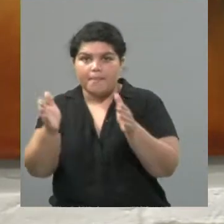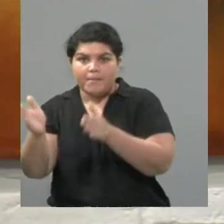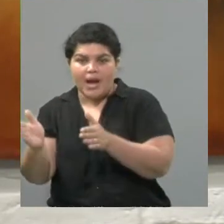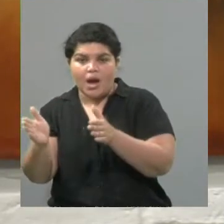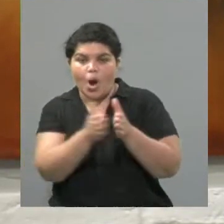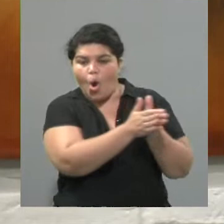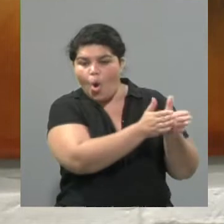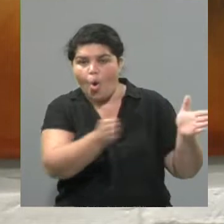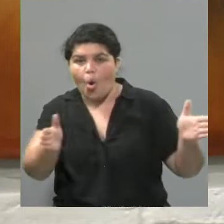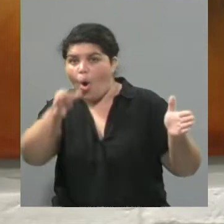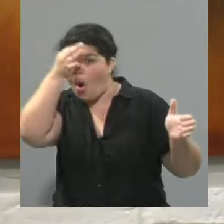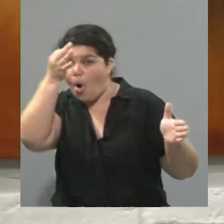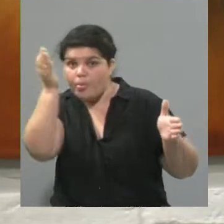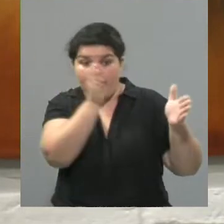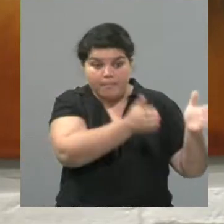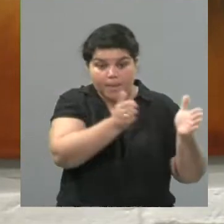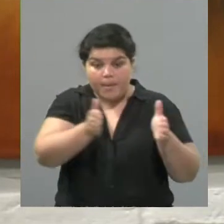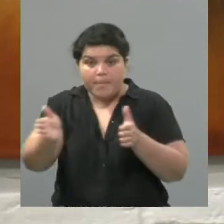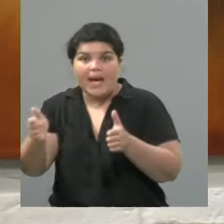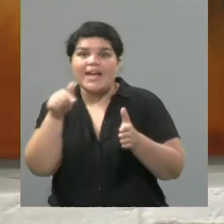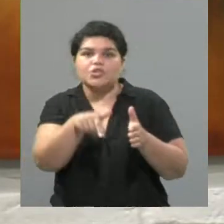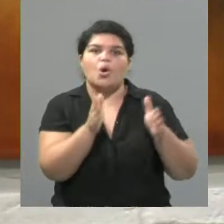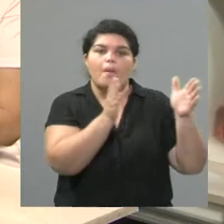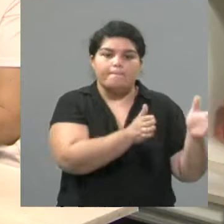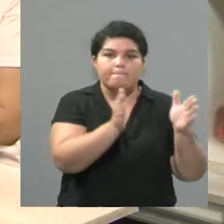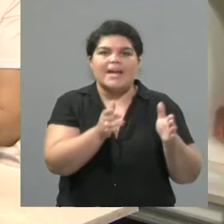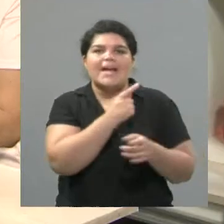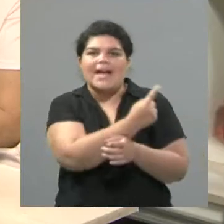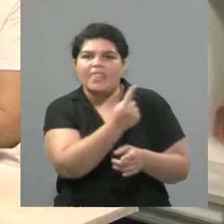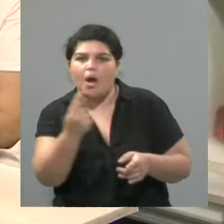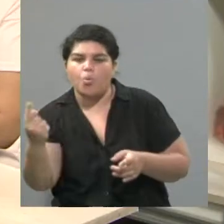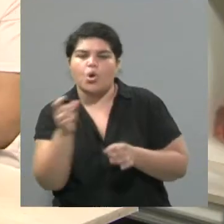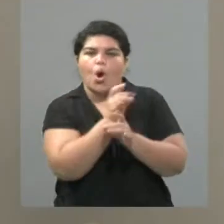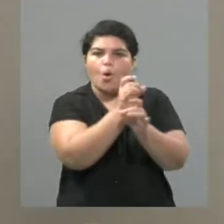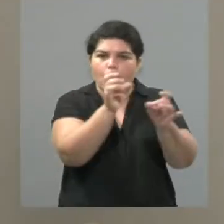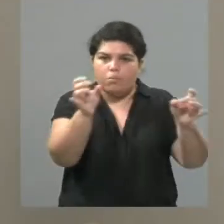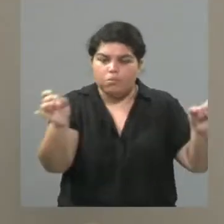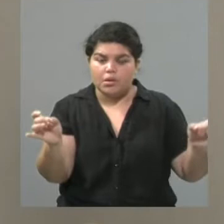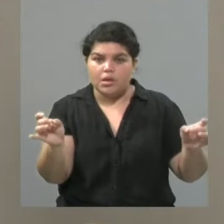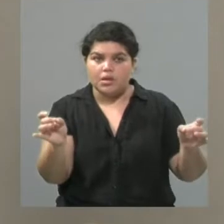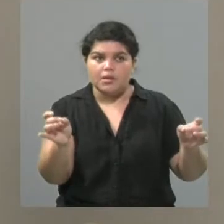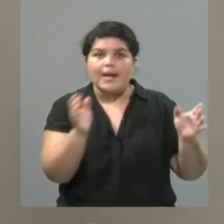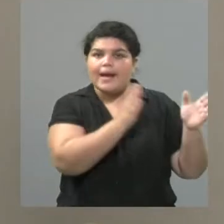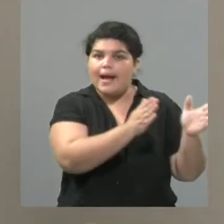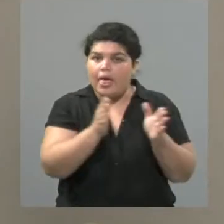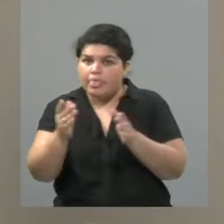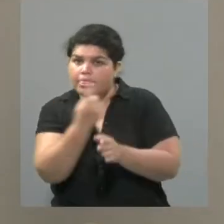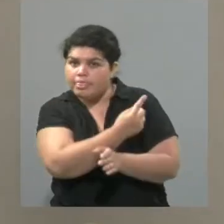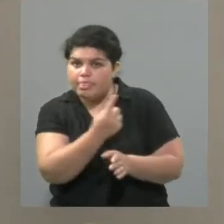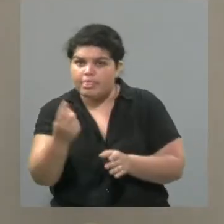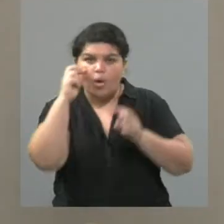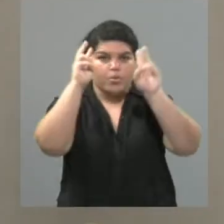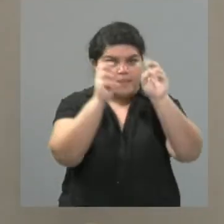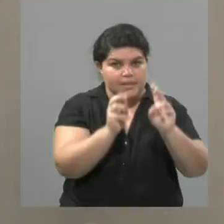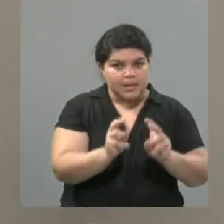previamente estudiado y visto antes. Contamos con cuatro fragmentos autoconclusivos, que cada